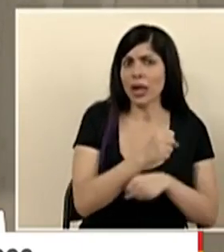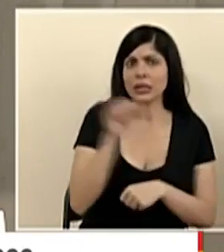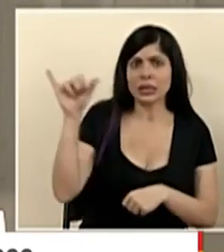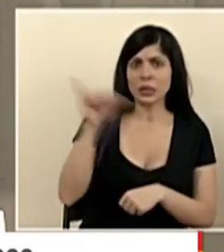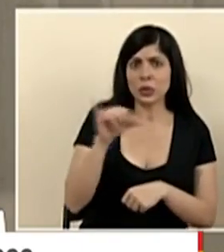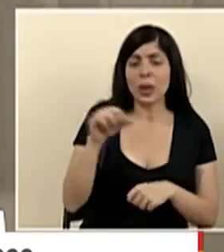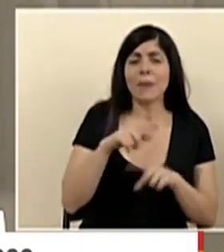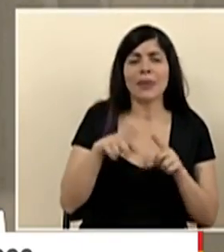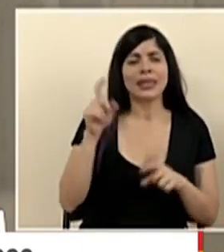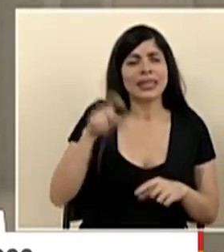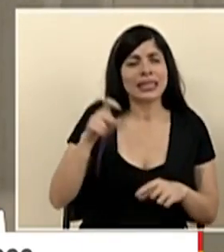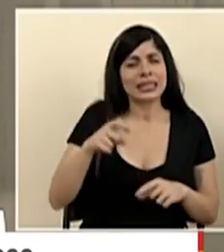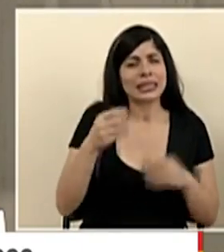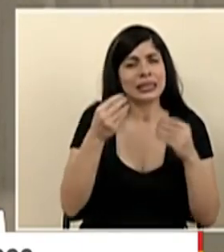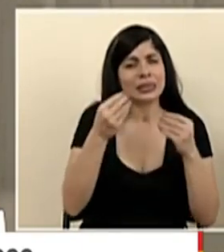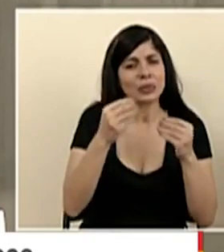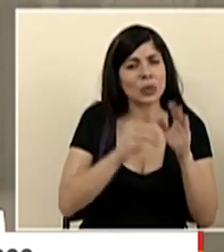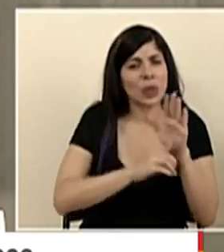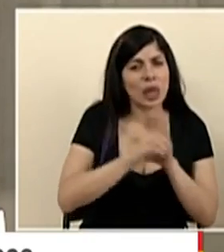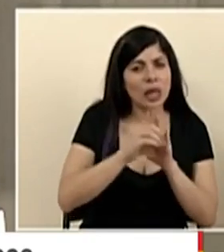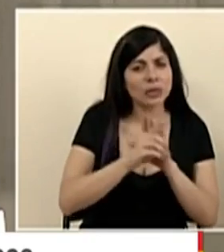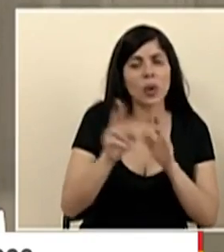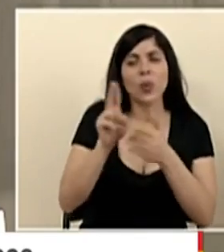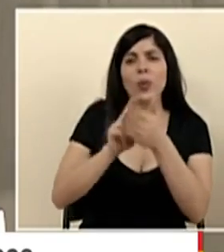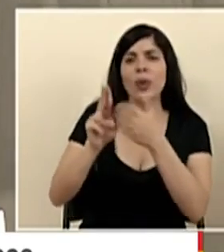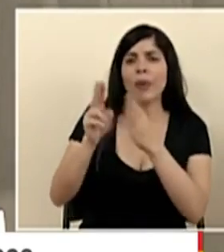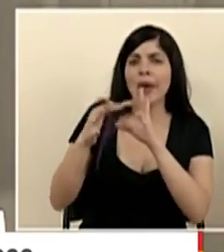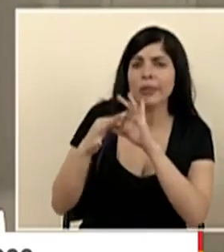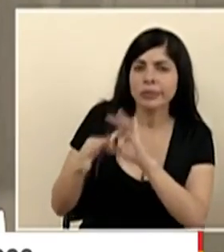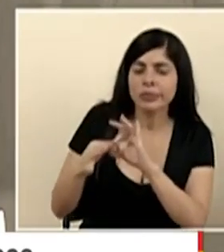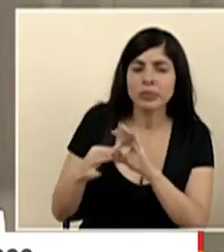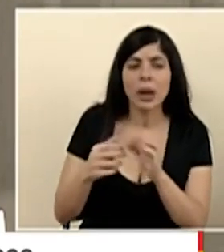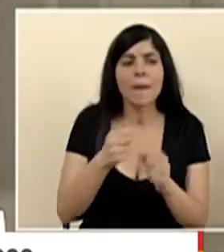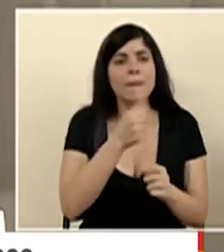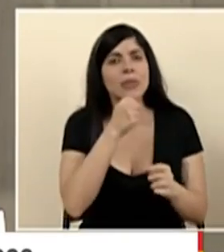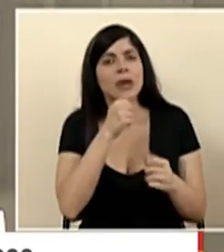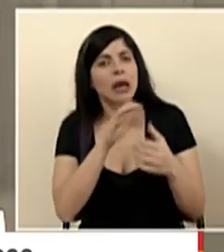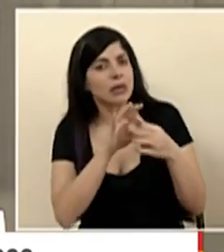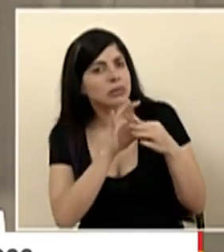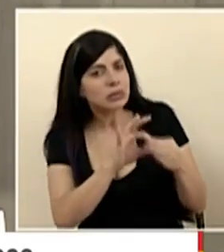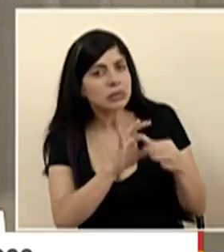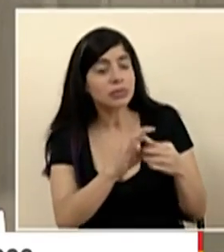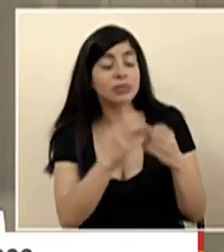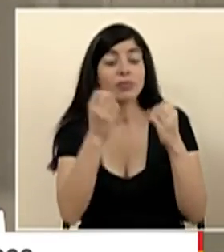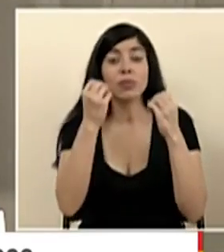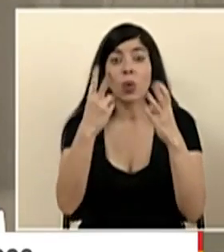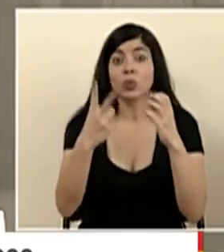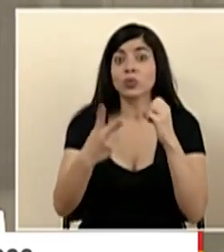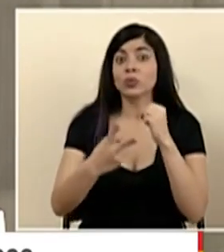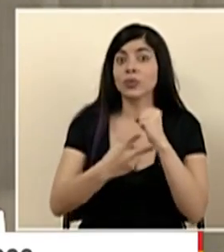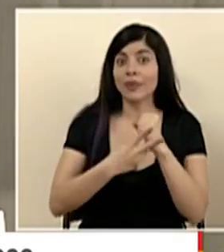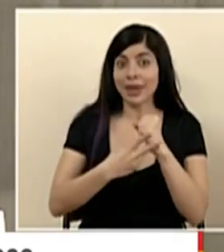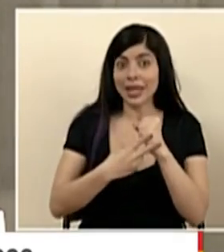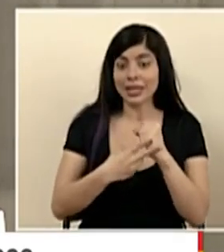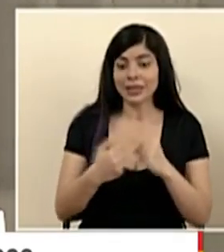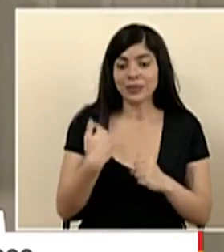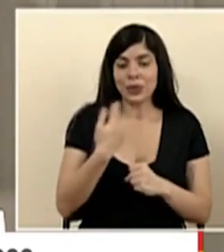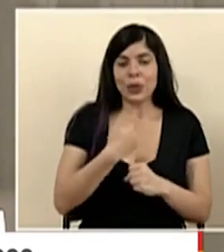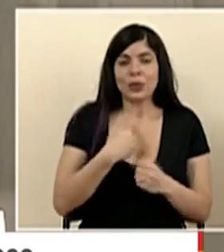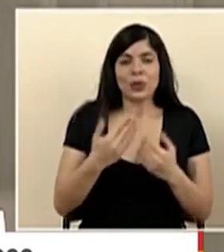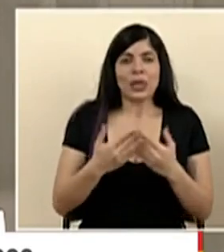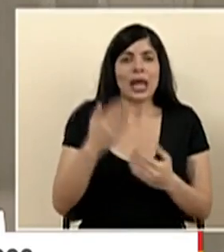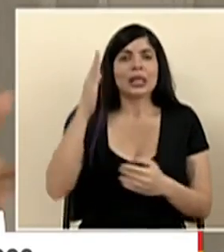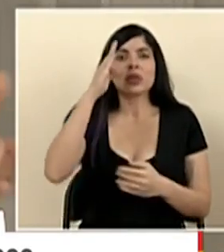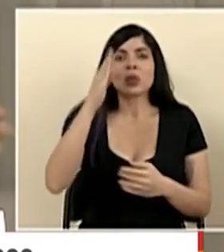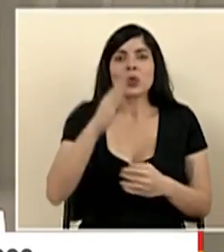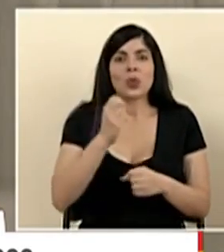requiere mucho desarrollo alianza con las universidades alianza con el sector privado muchas veces como tenemos la tendencia no a